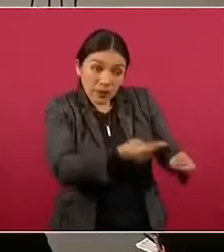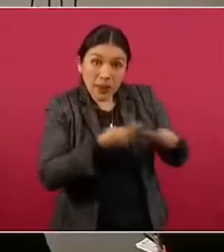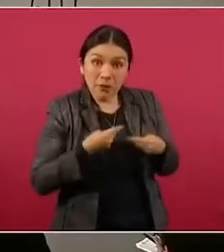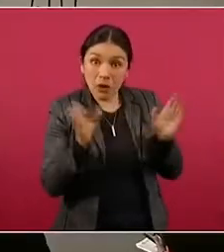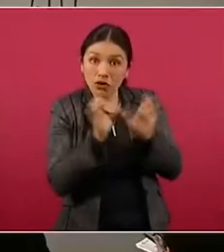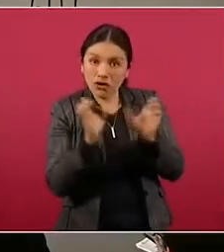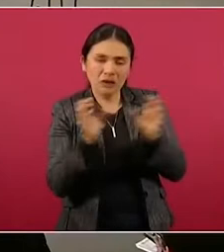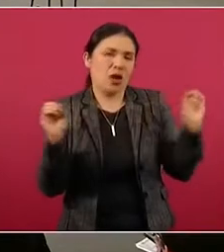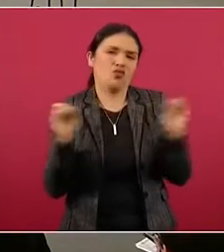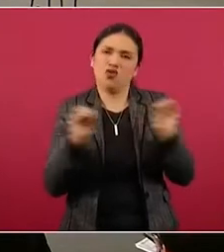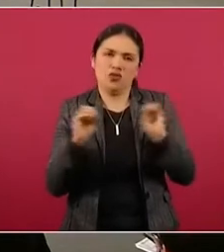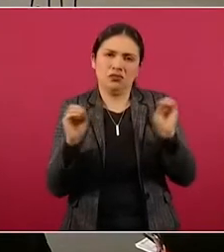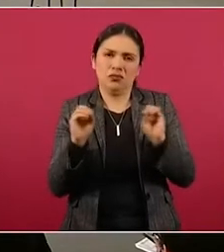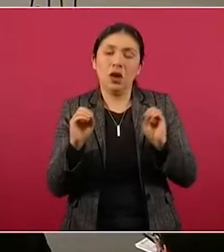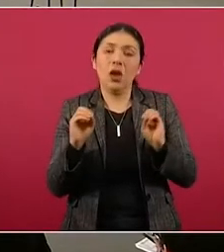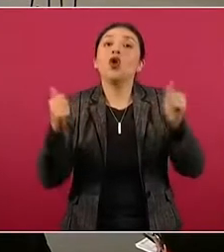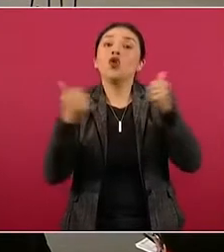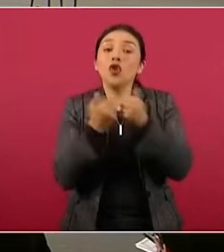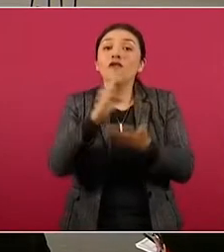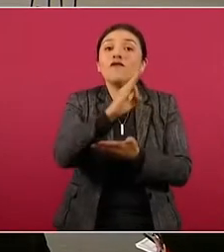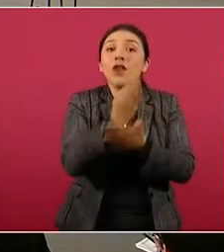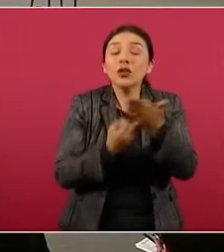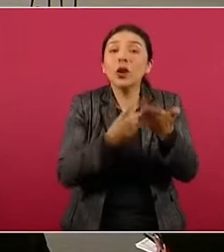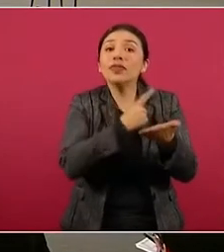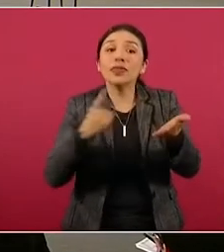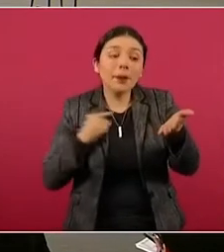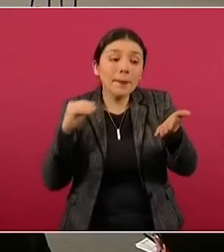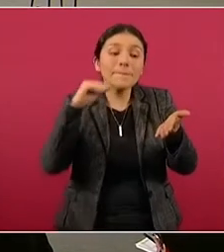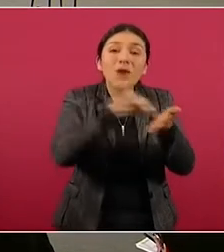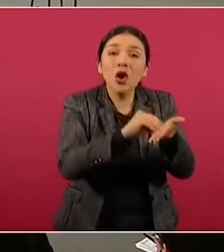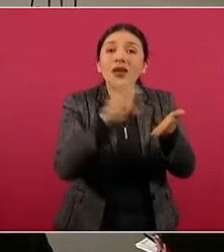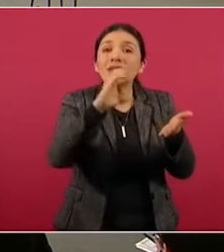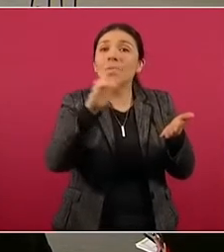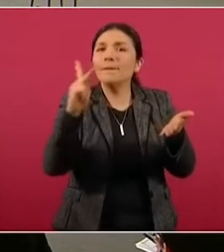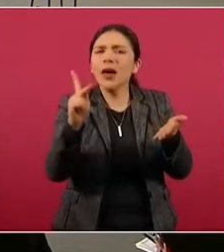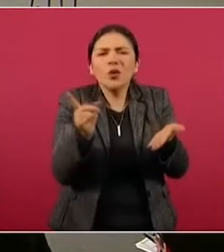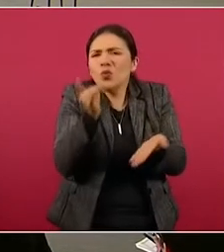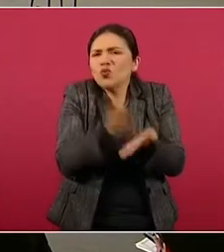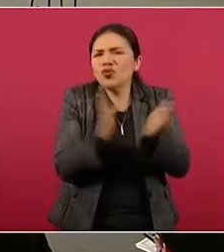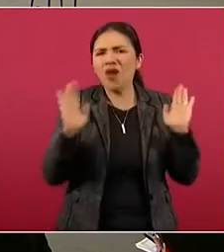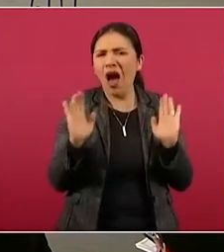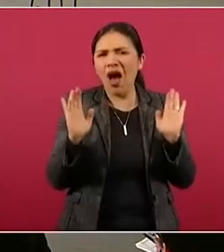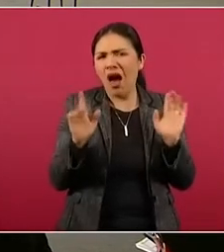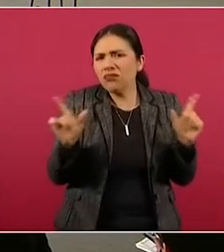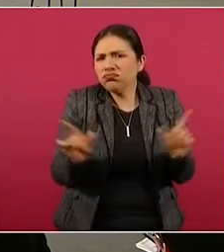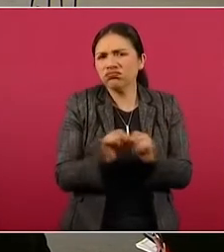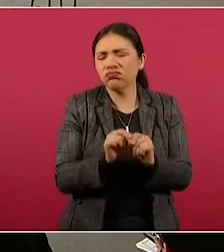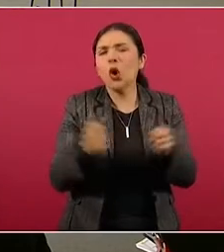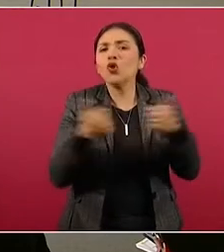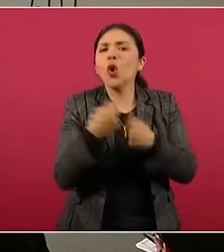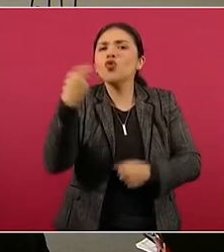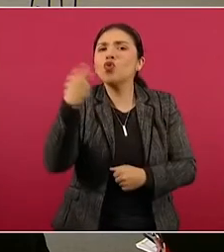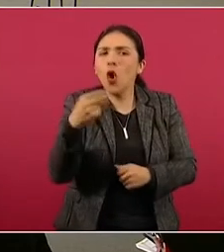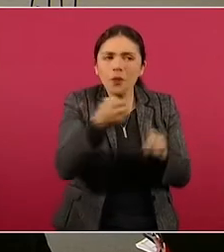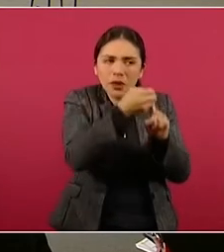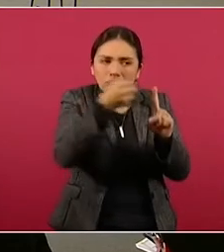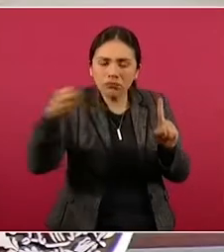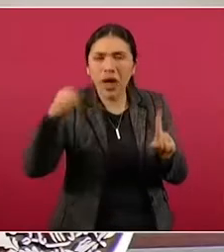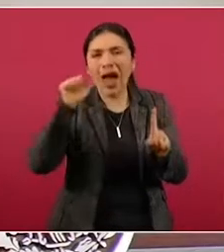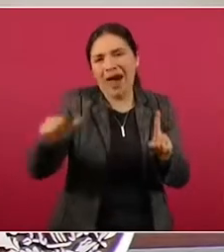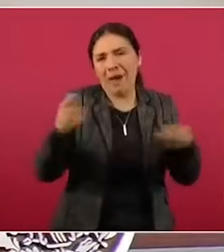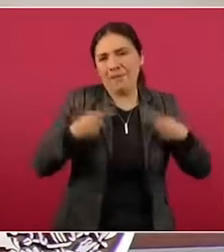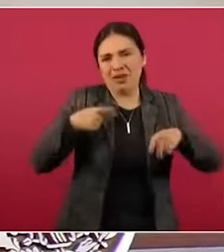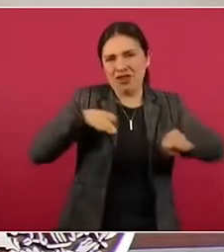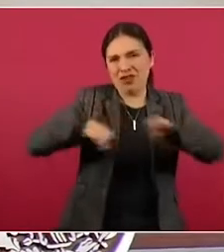la factura o el timbrado de nómina, lo único que tiene que tener es el código postal y el nombre correcto del trabajador.